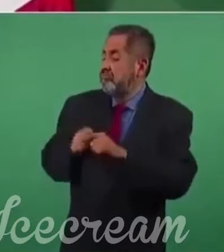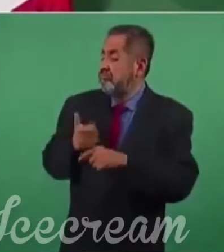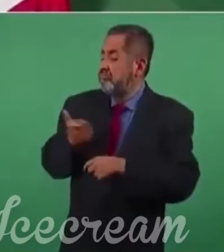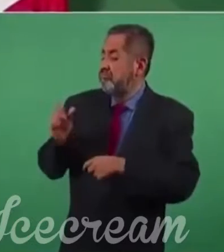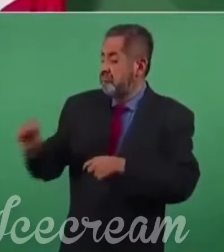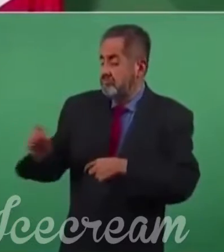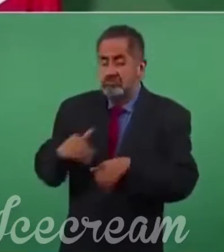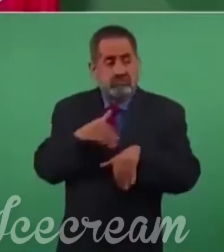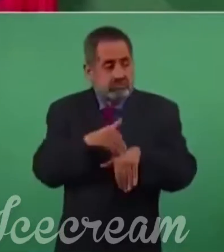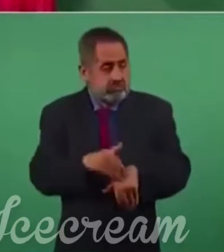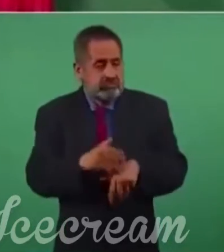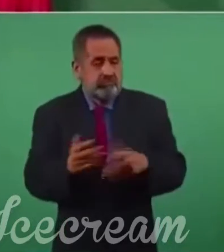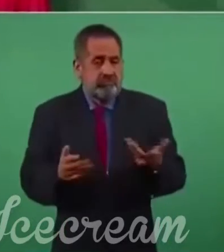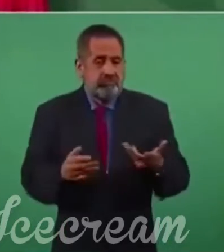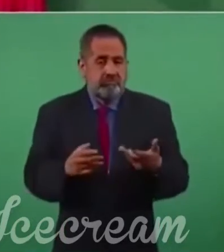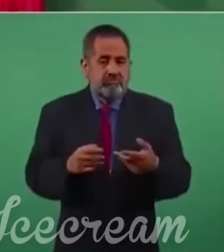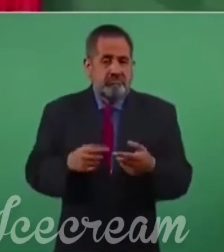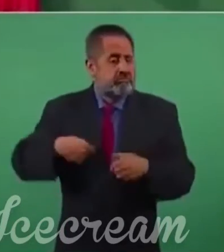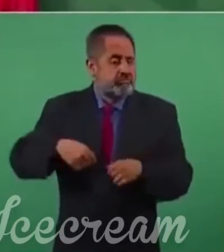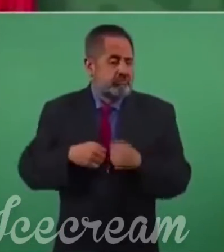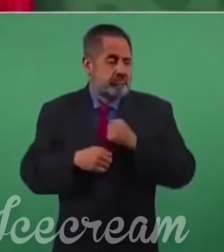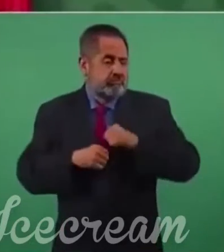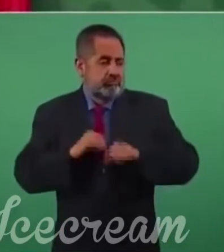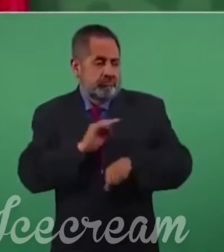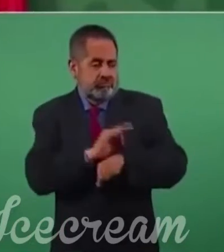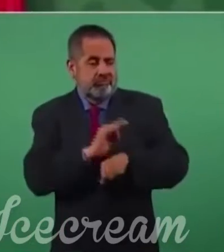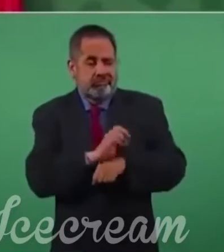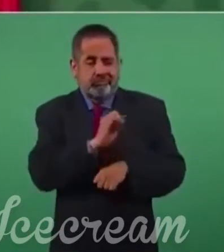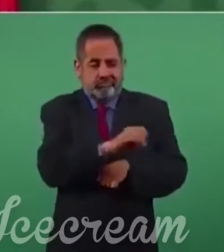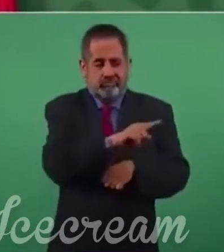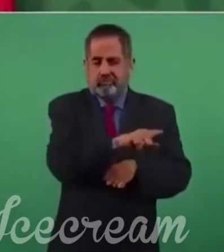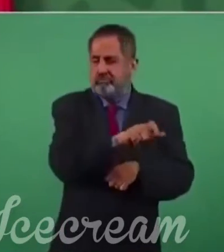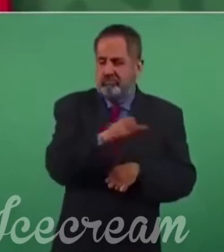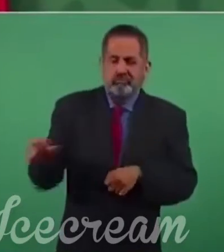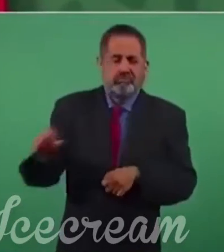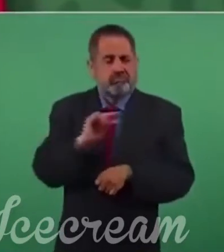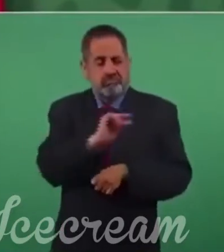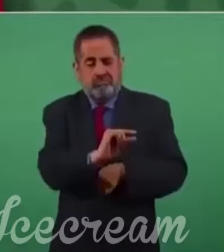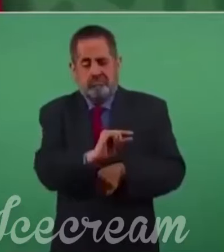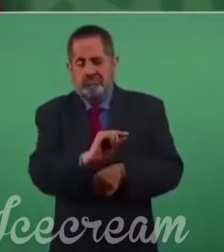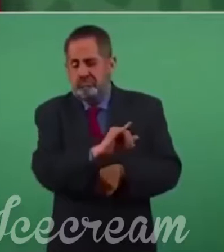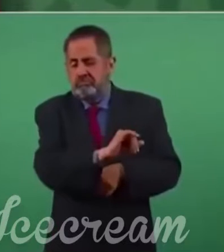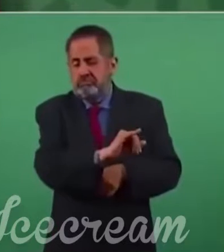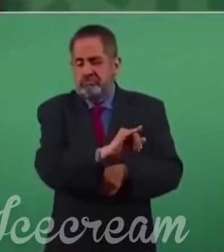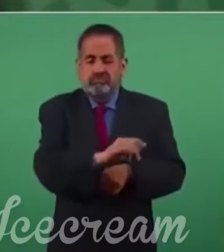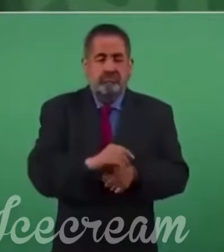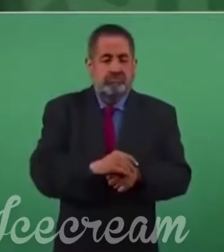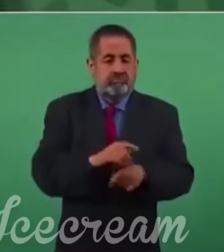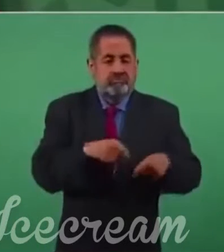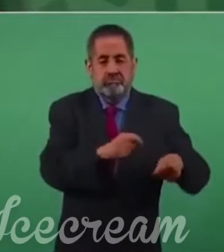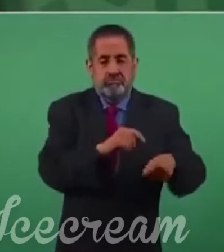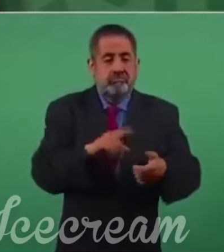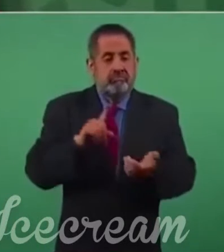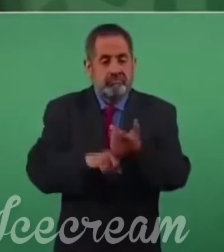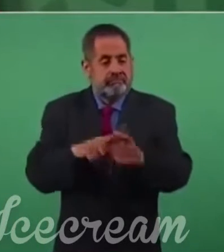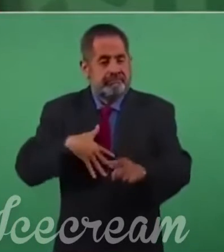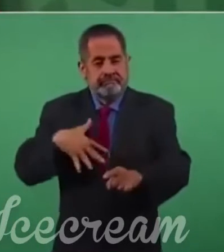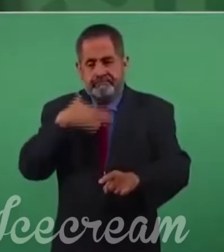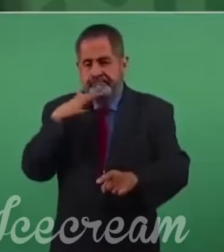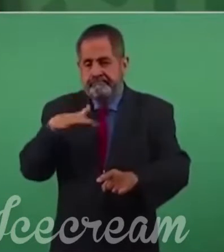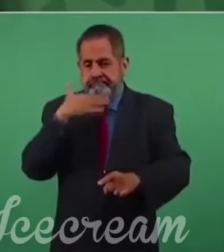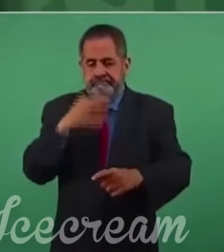y de los traficantes de influencia, y también de corruptos.